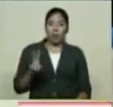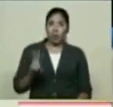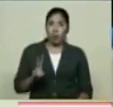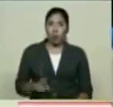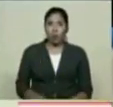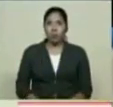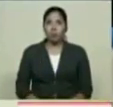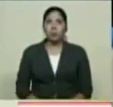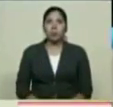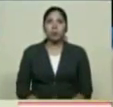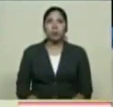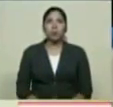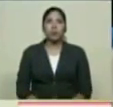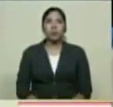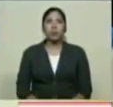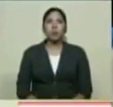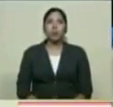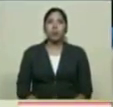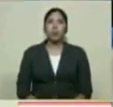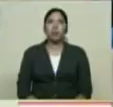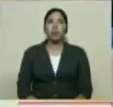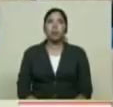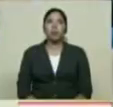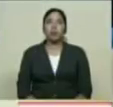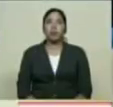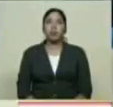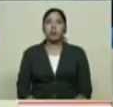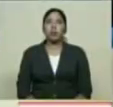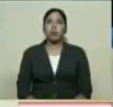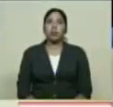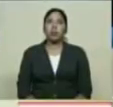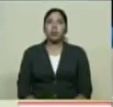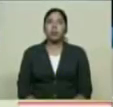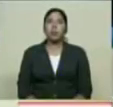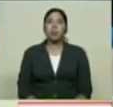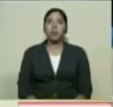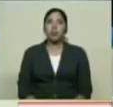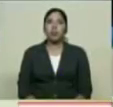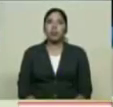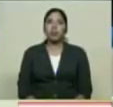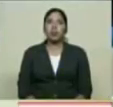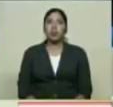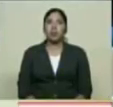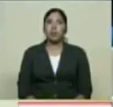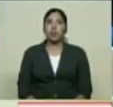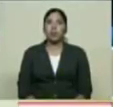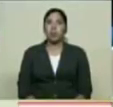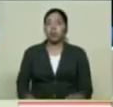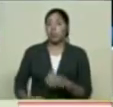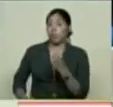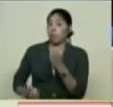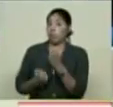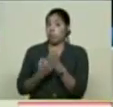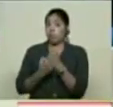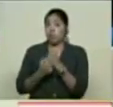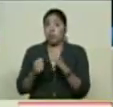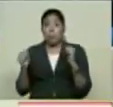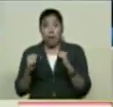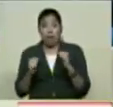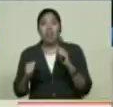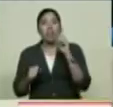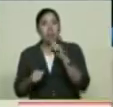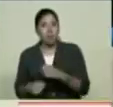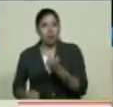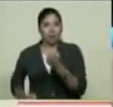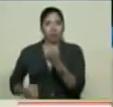unidad territorial Como el municipio de Andrés Bello Pero al fin y al cabo Aportamos A tributamos pues A que se desarrollen eventos De